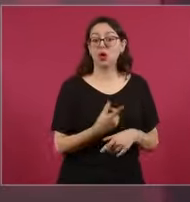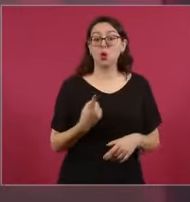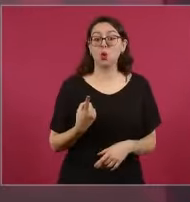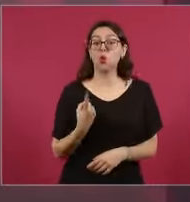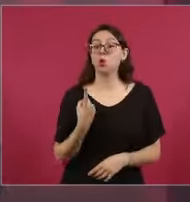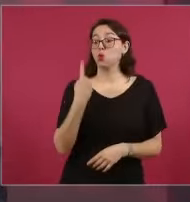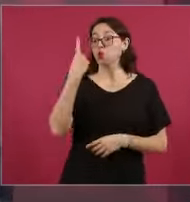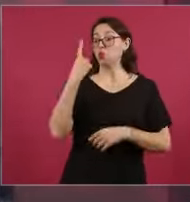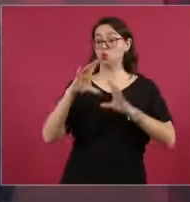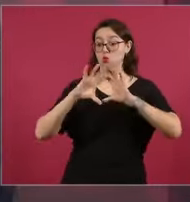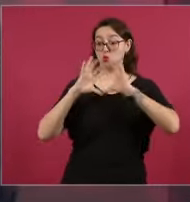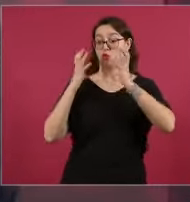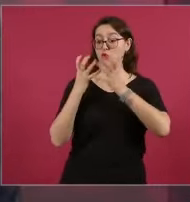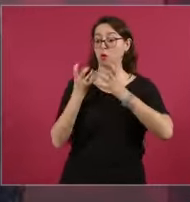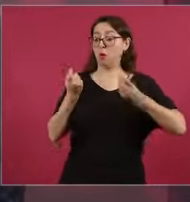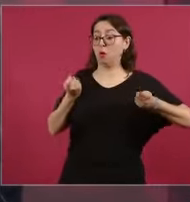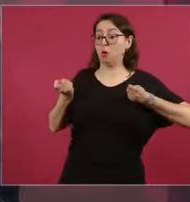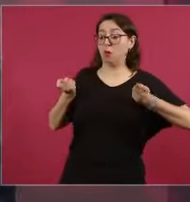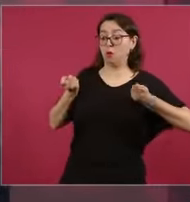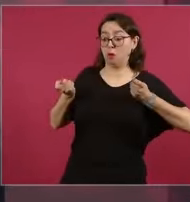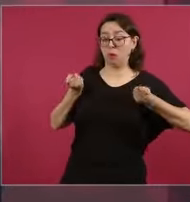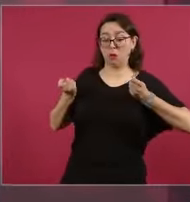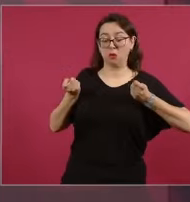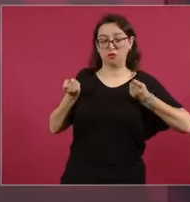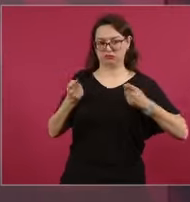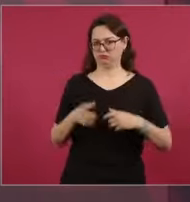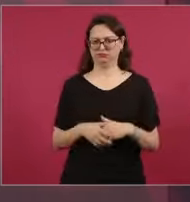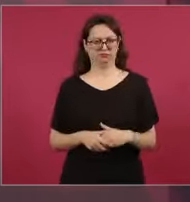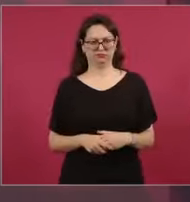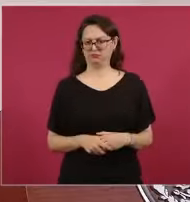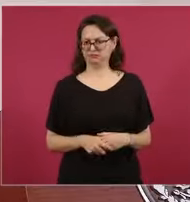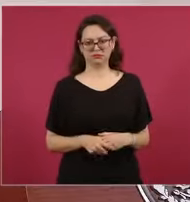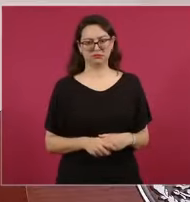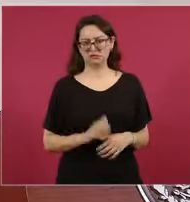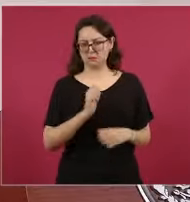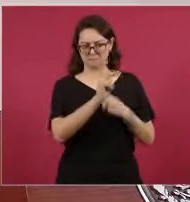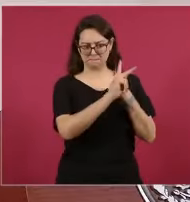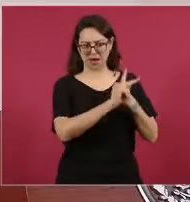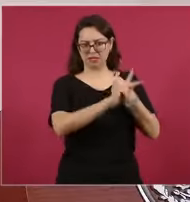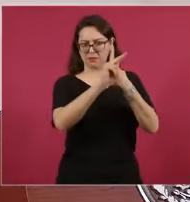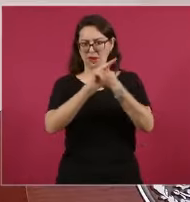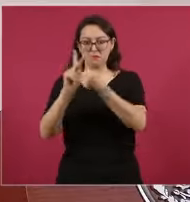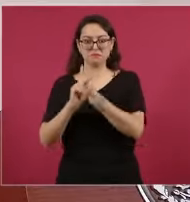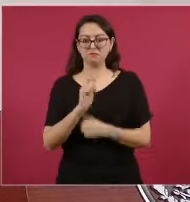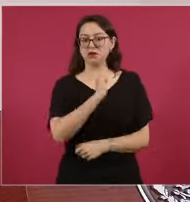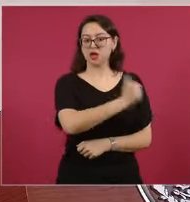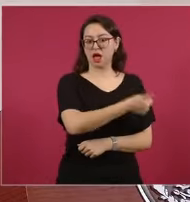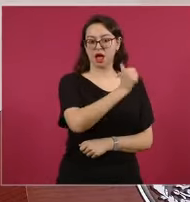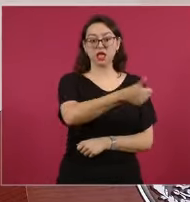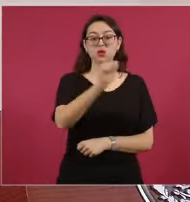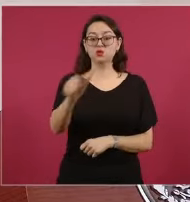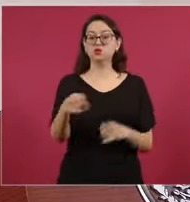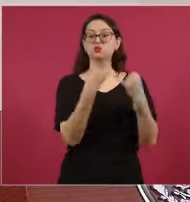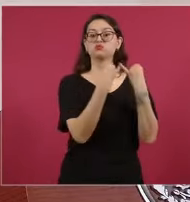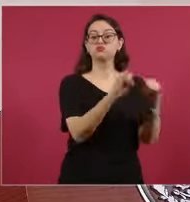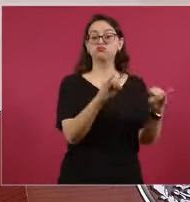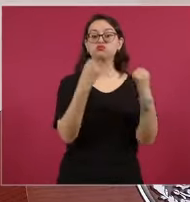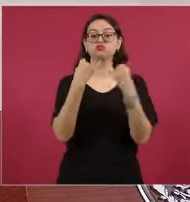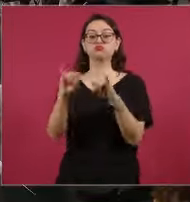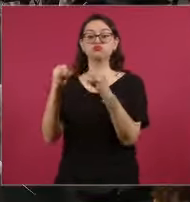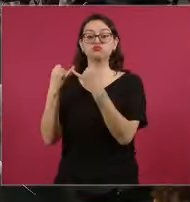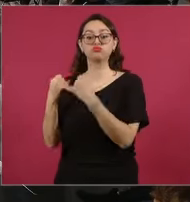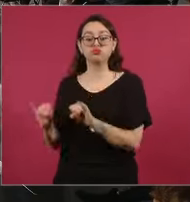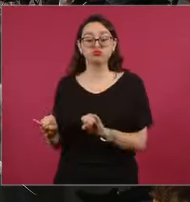no hay un gobierno para todo el mundo, cada país tiene su gobierno y en una